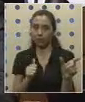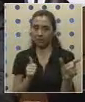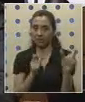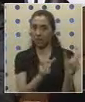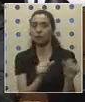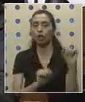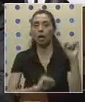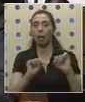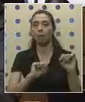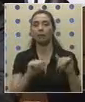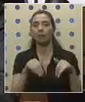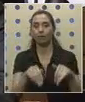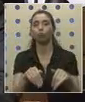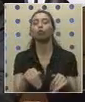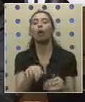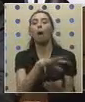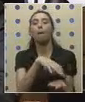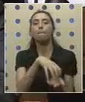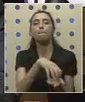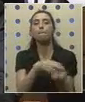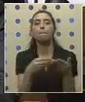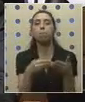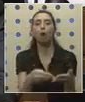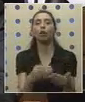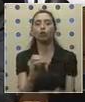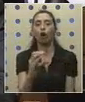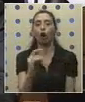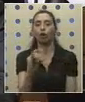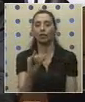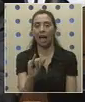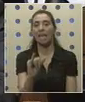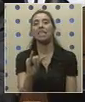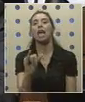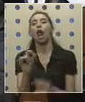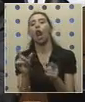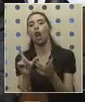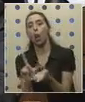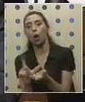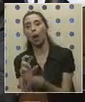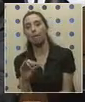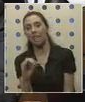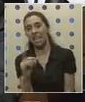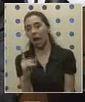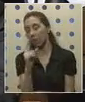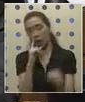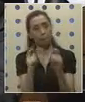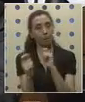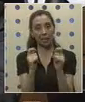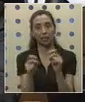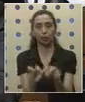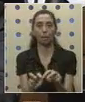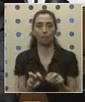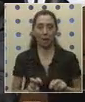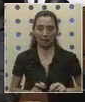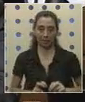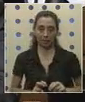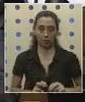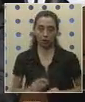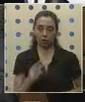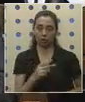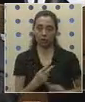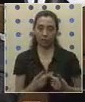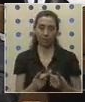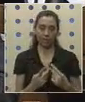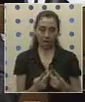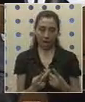buses en esa comuna de Puerto Octay, en el sector La Picada, que ponen, repito, en serio peligro la integridad de los pasajeros que por ahí deambulan.